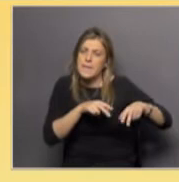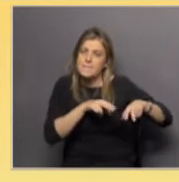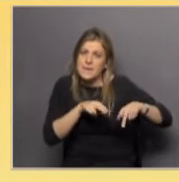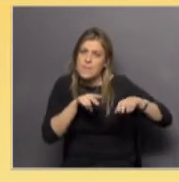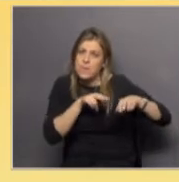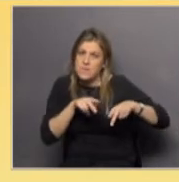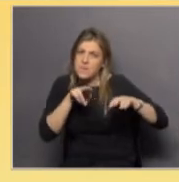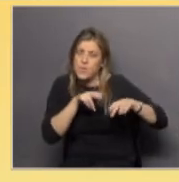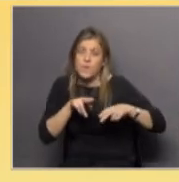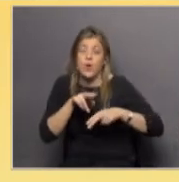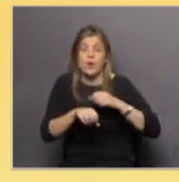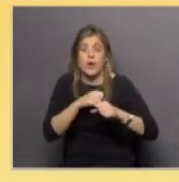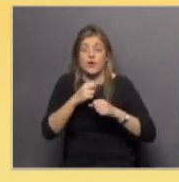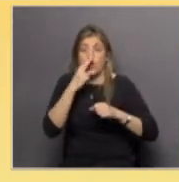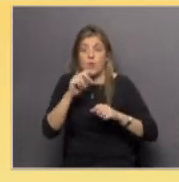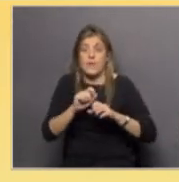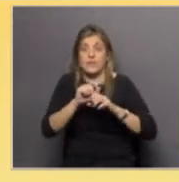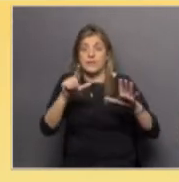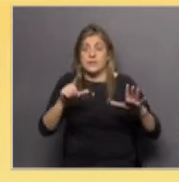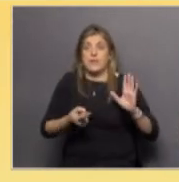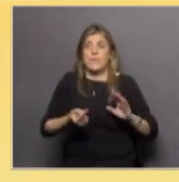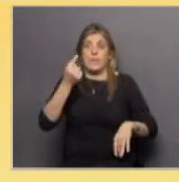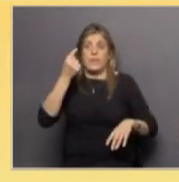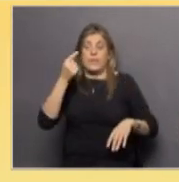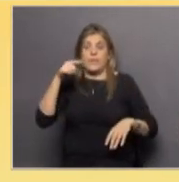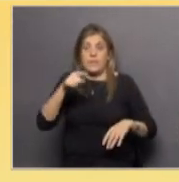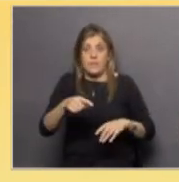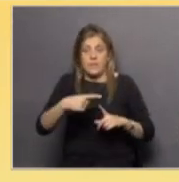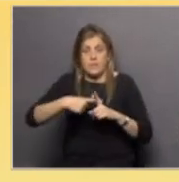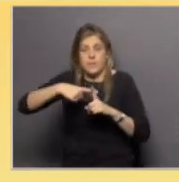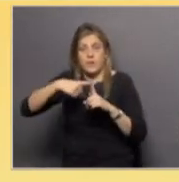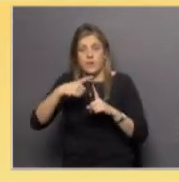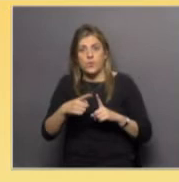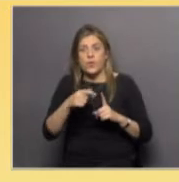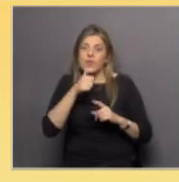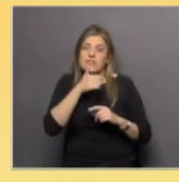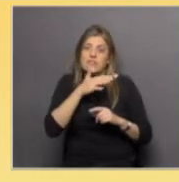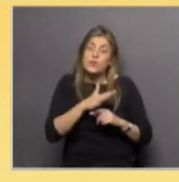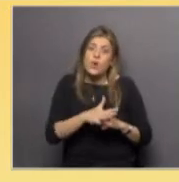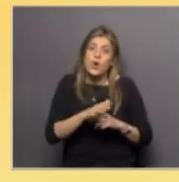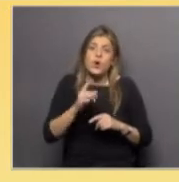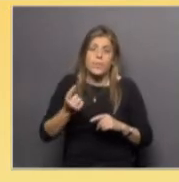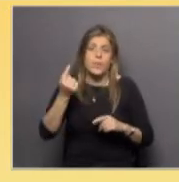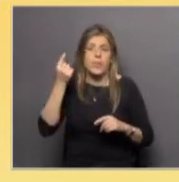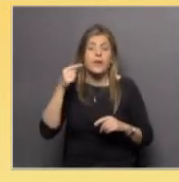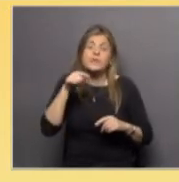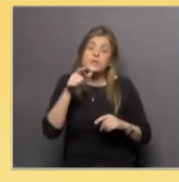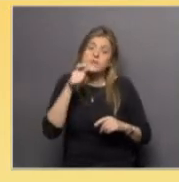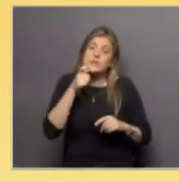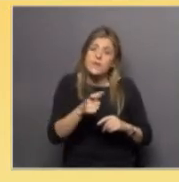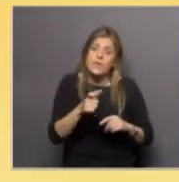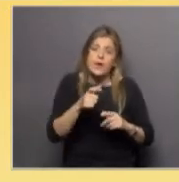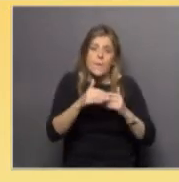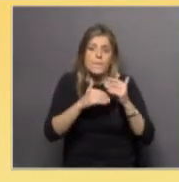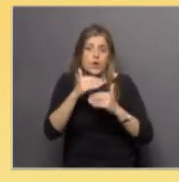en ese año se detectó un mínimo histórico. Entonces, estos son señales de que evidentemente estos